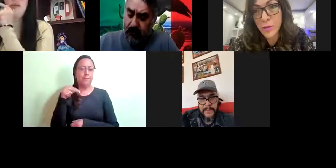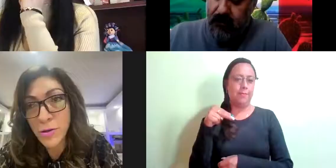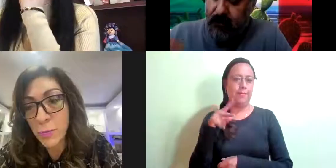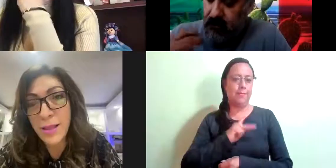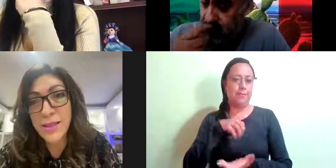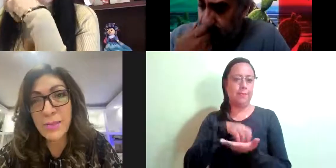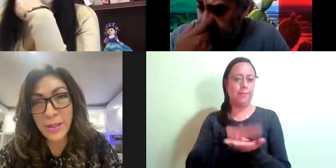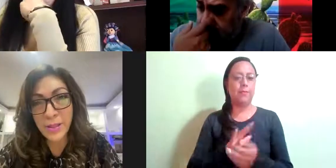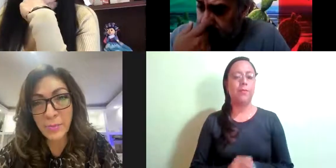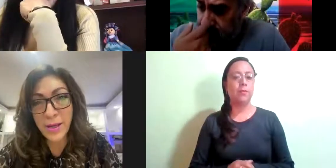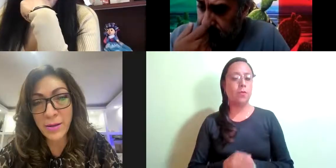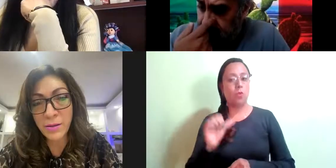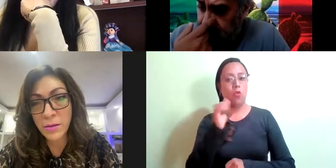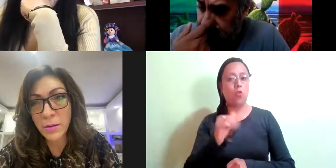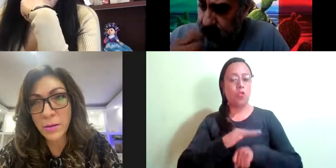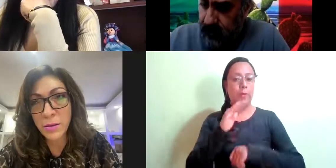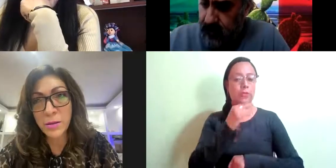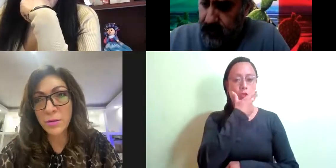diputados y diputadas va a participar?